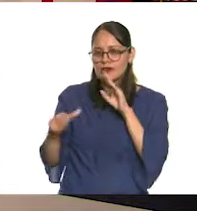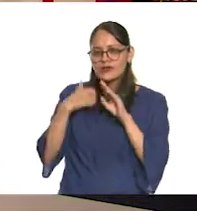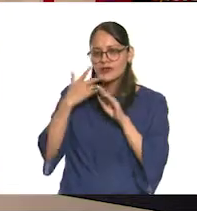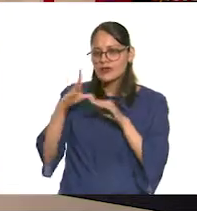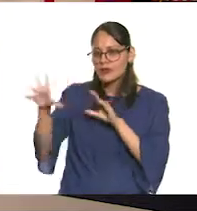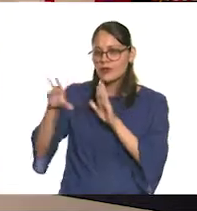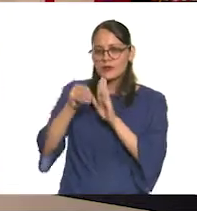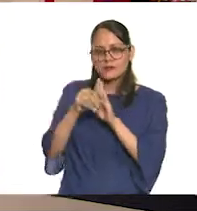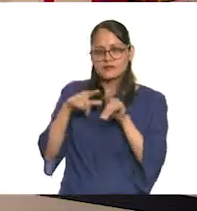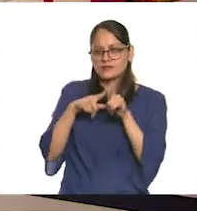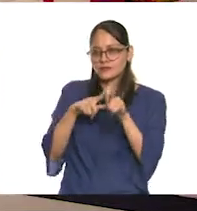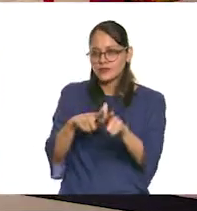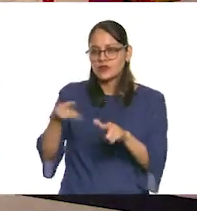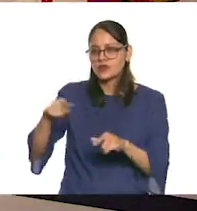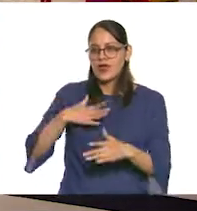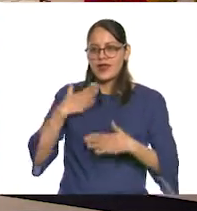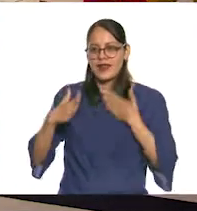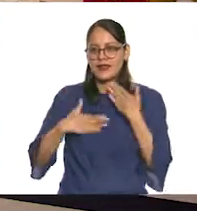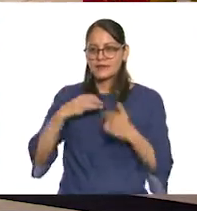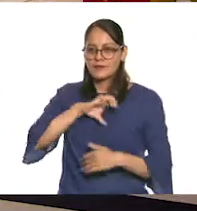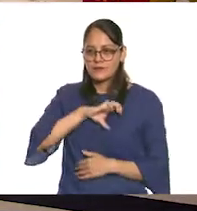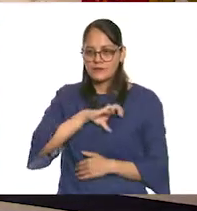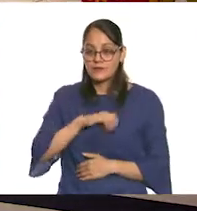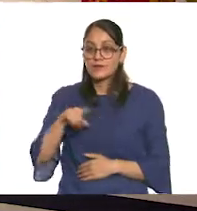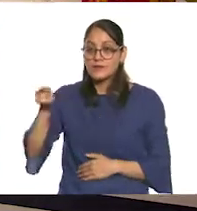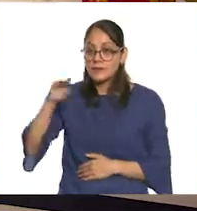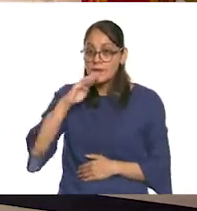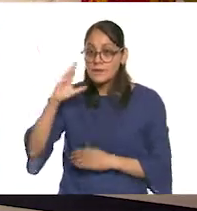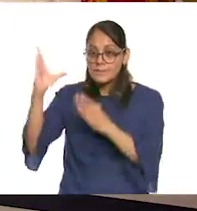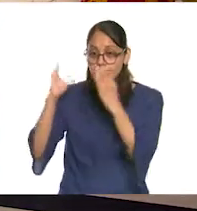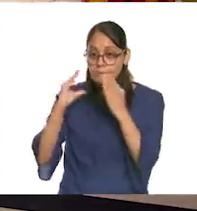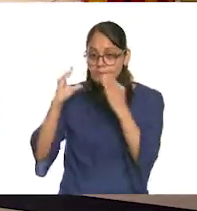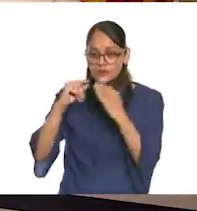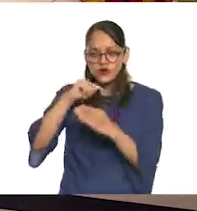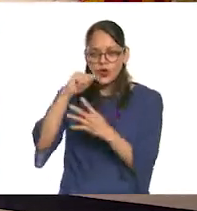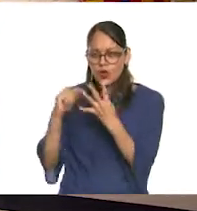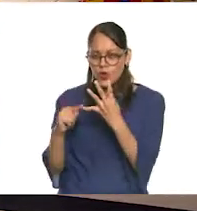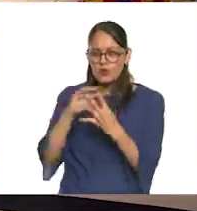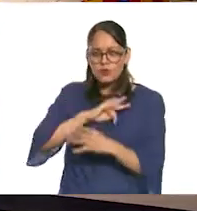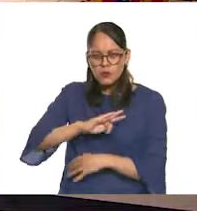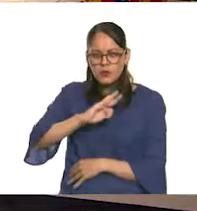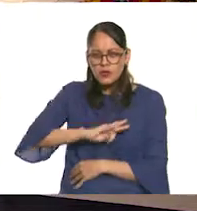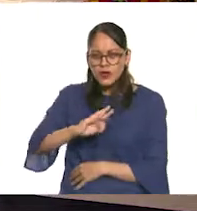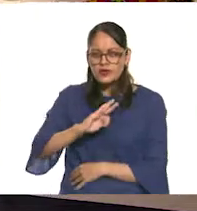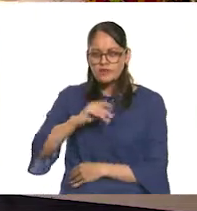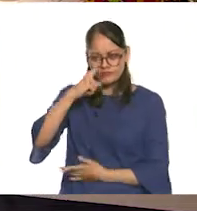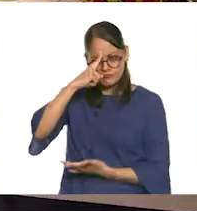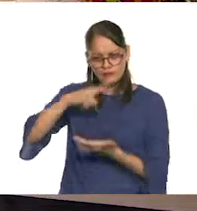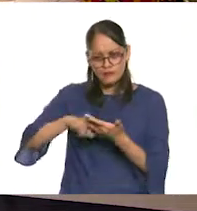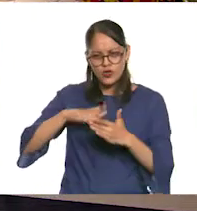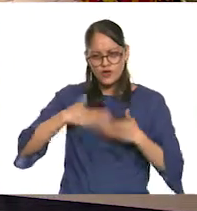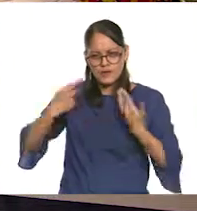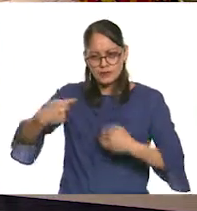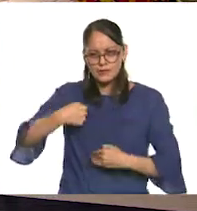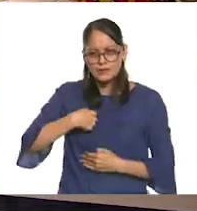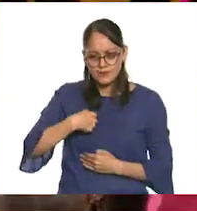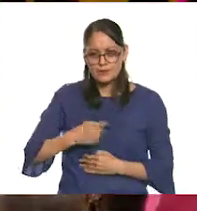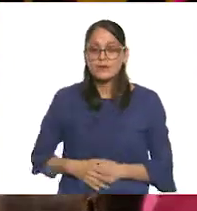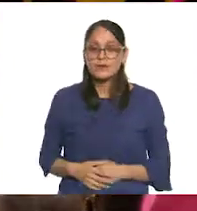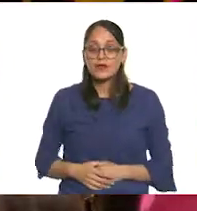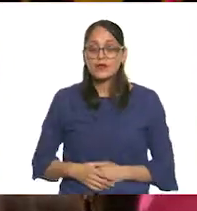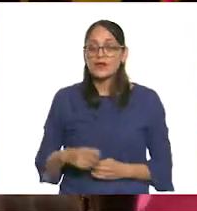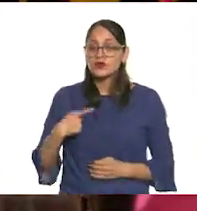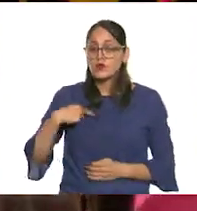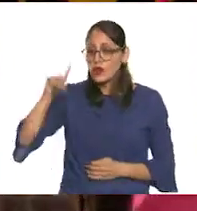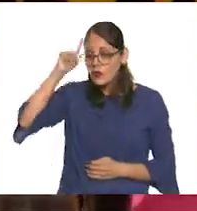mi alegría. Te quiero, mamá. Tú me enseñaste que cualquier cosa es posible si creo en mí. Tus consejos son